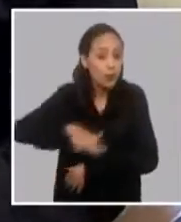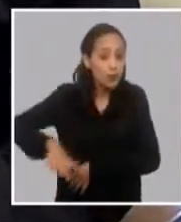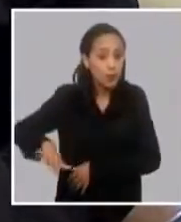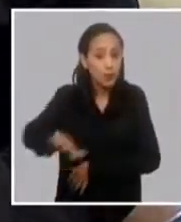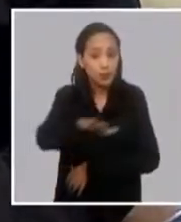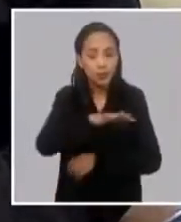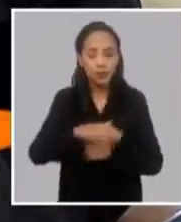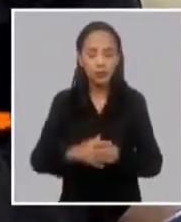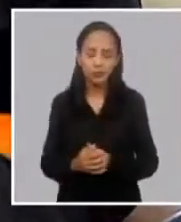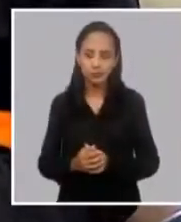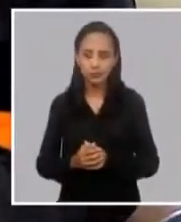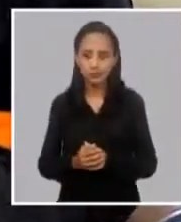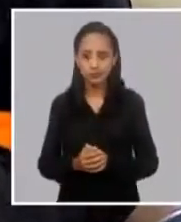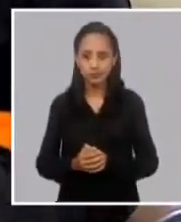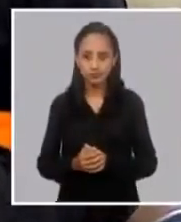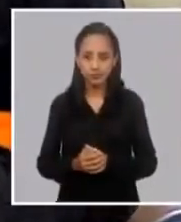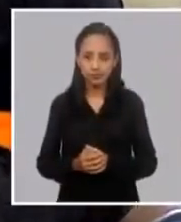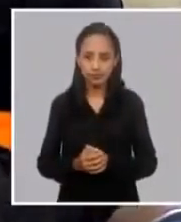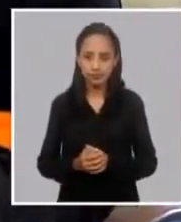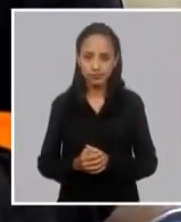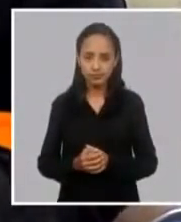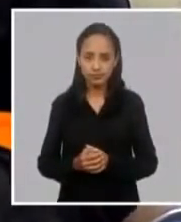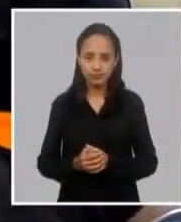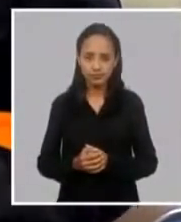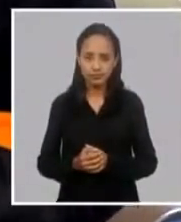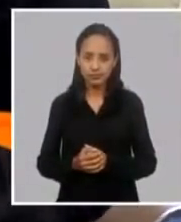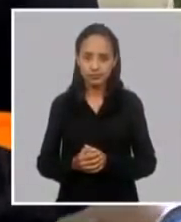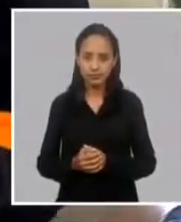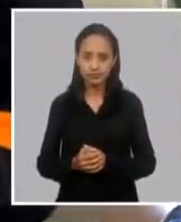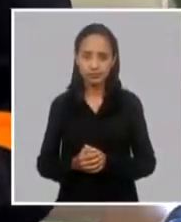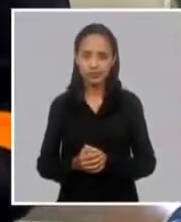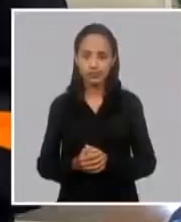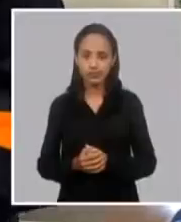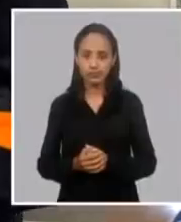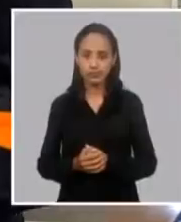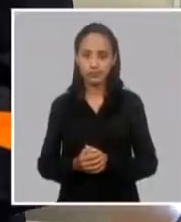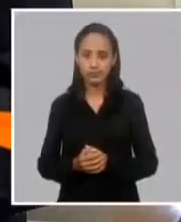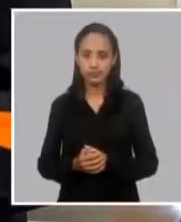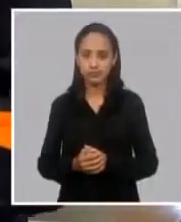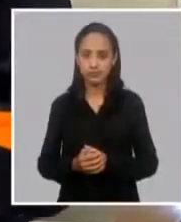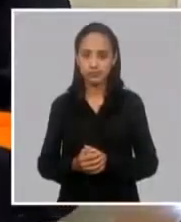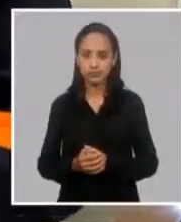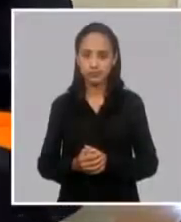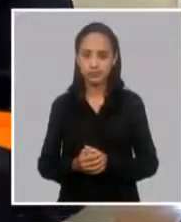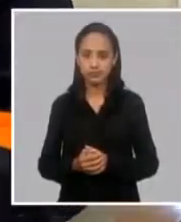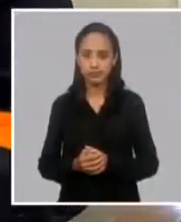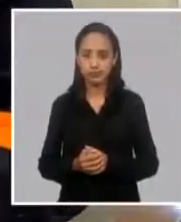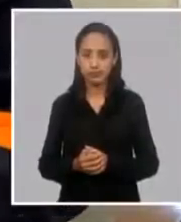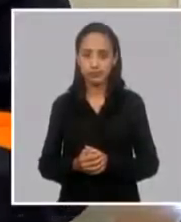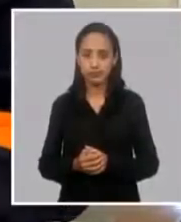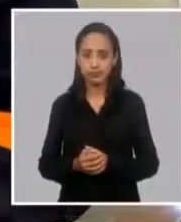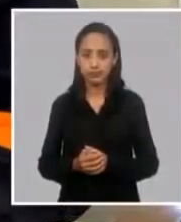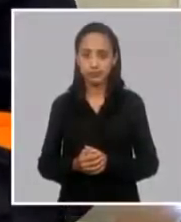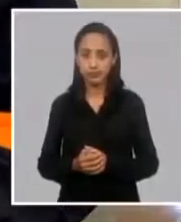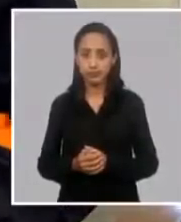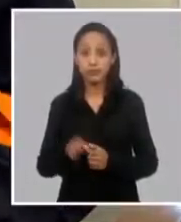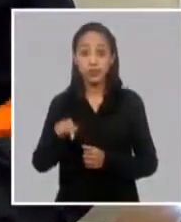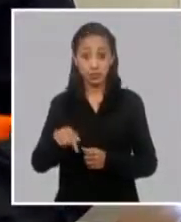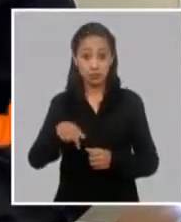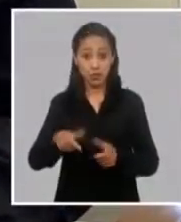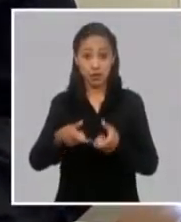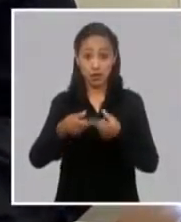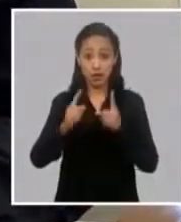Y bien, como decía Randy, yo en el encuentro con la prensa que sostuvimos aquí